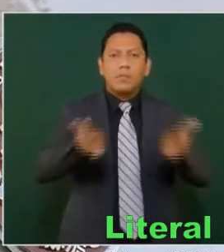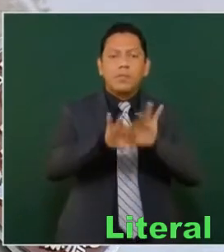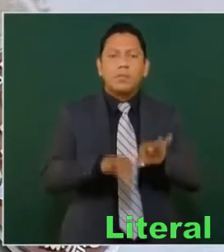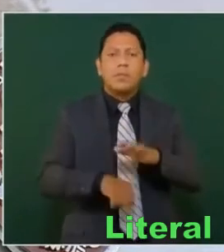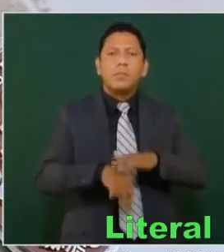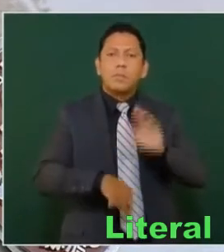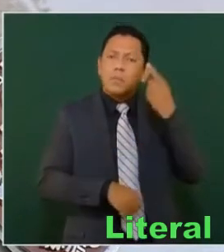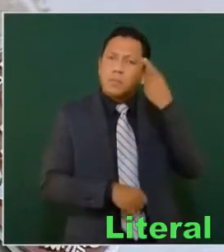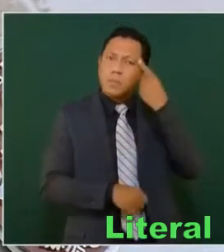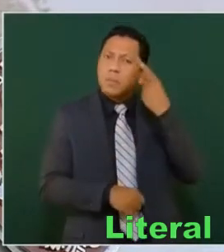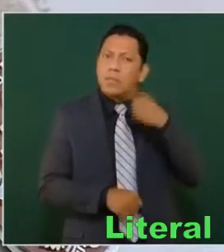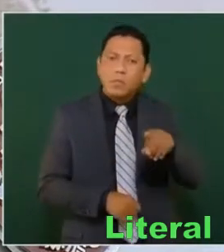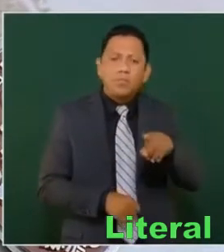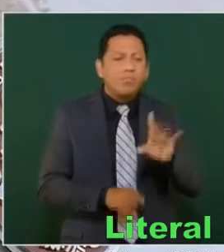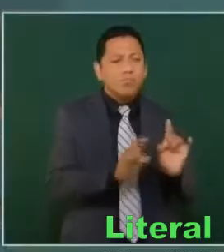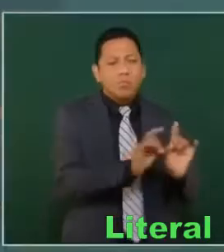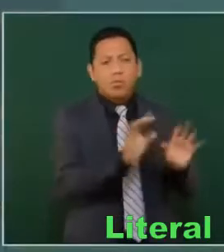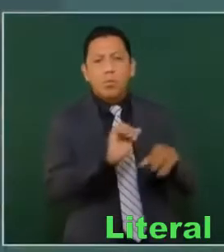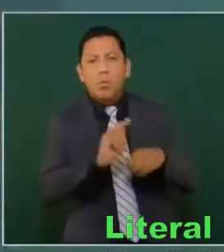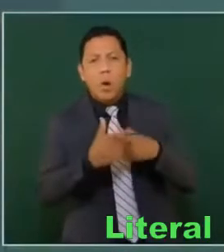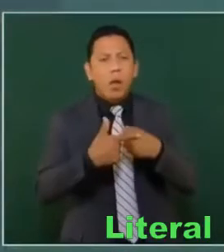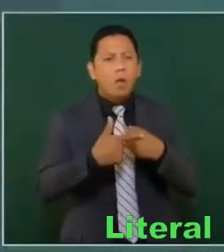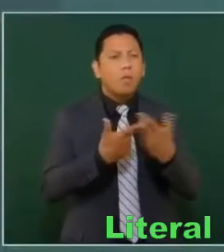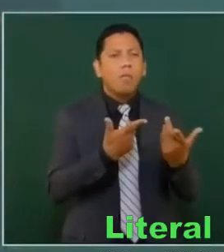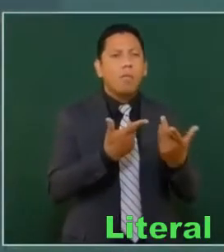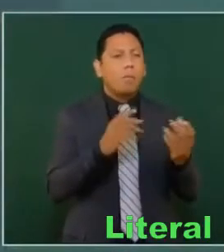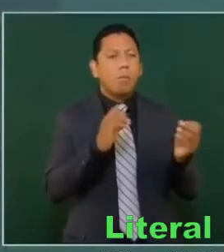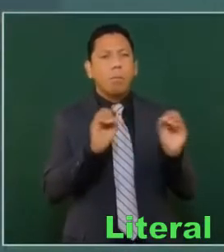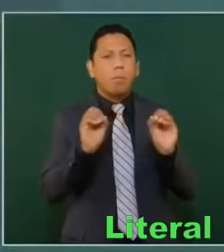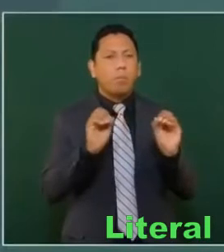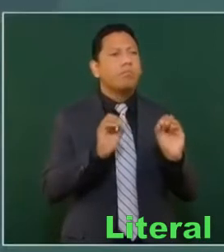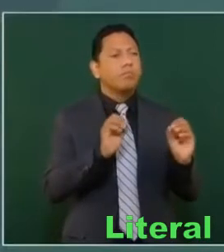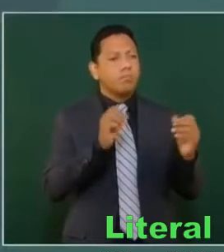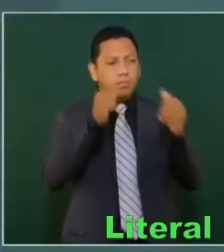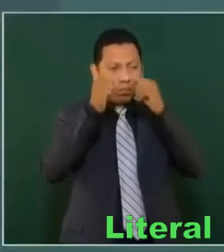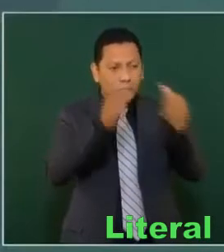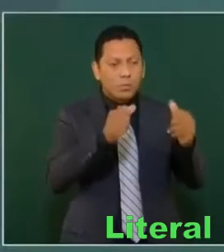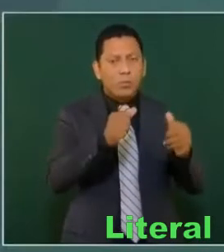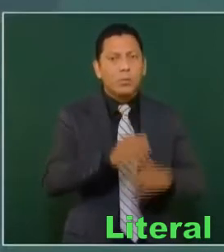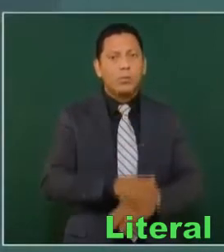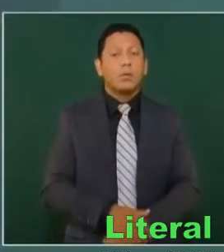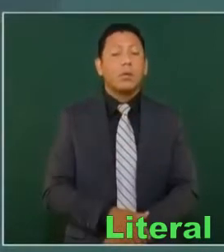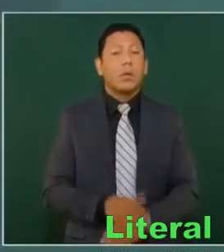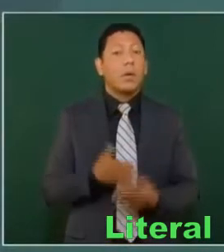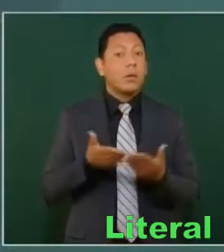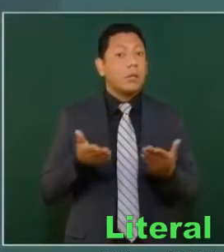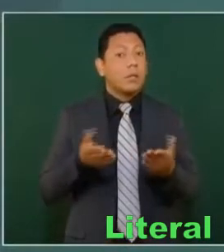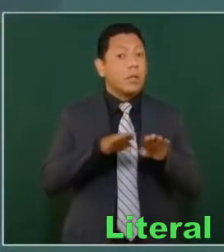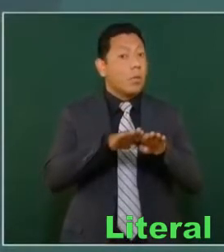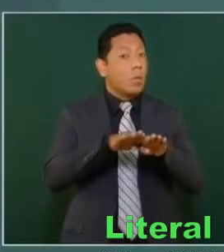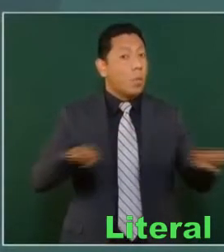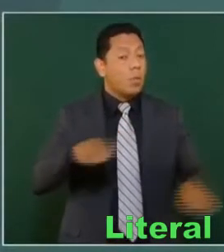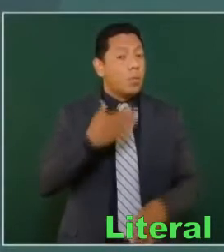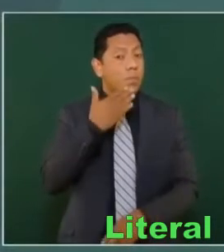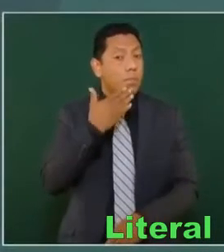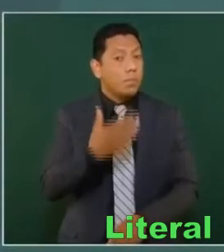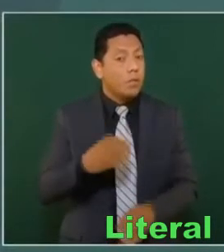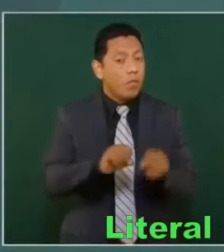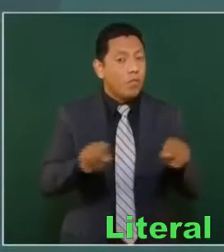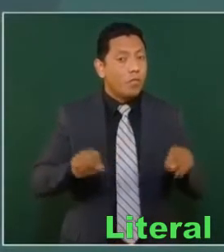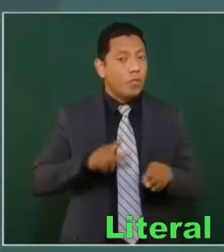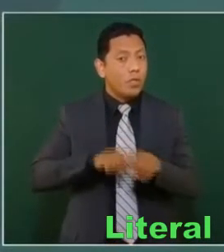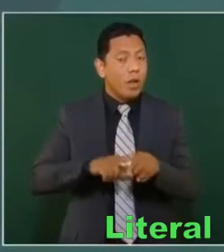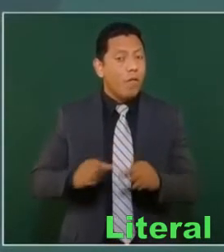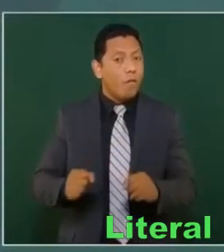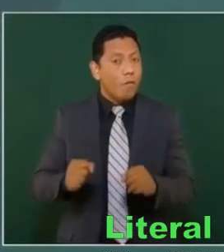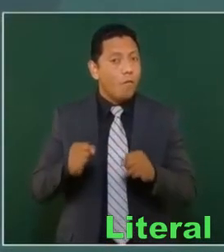dirimir las diferencias. El origen democrático y las fortalezas sociales de este